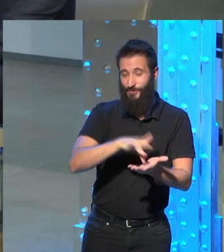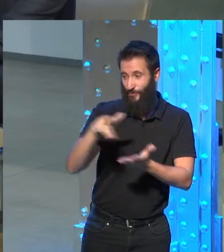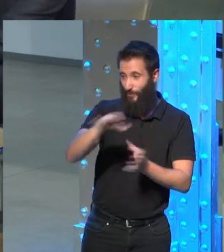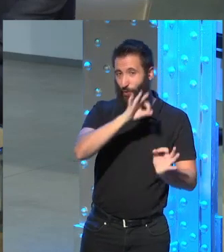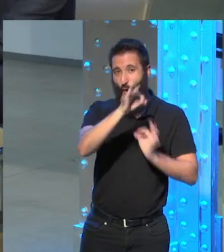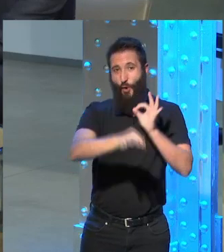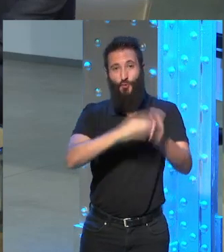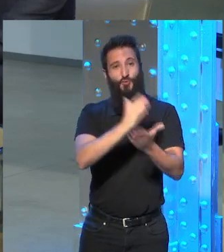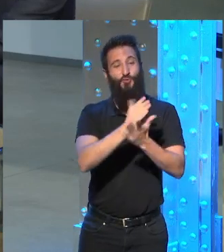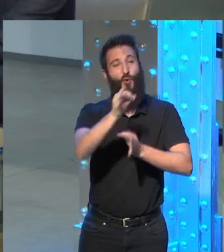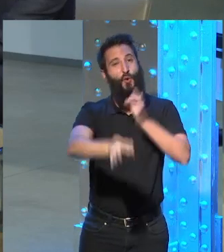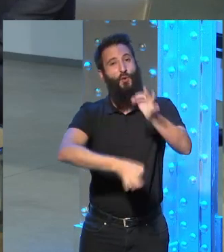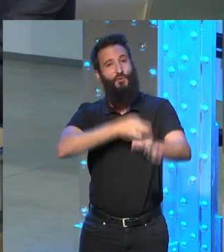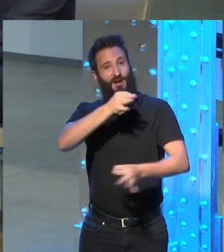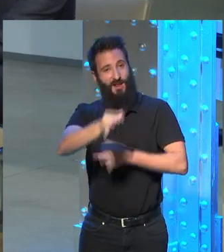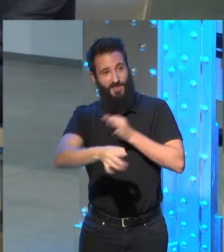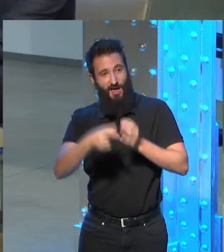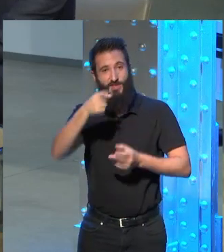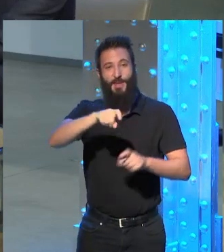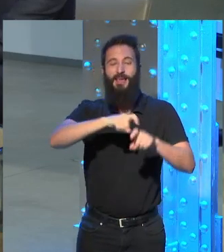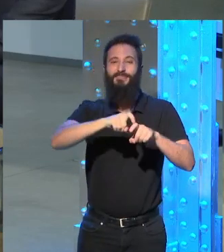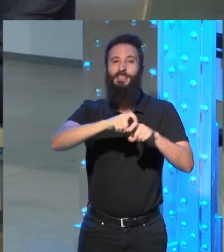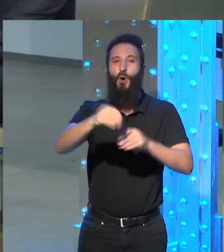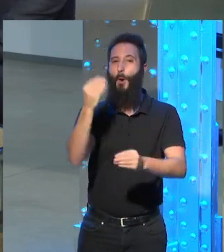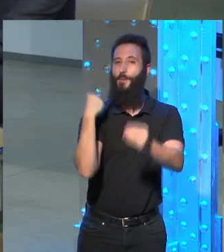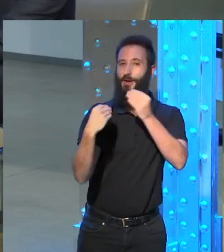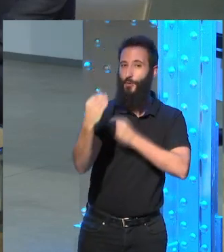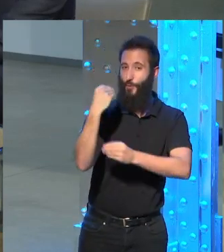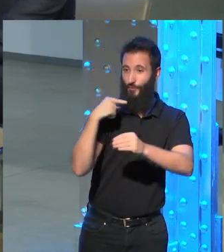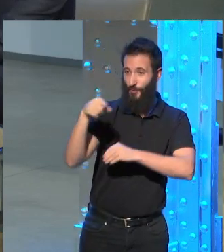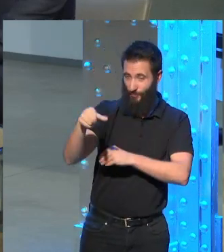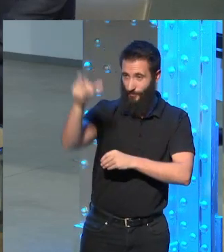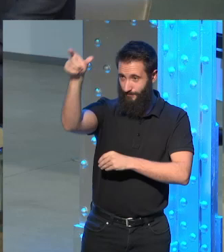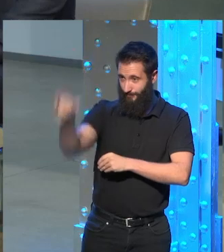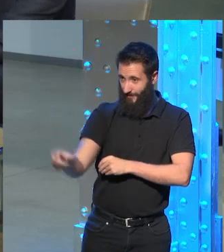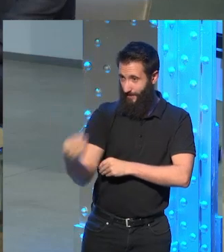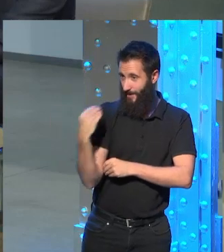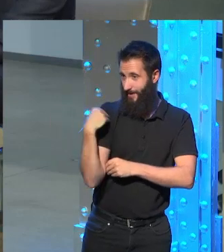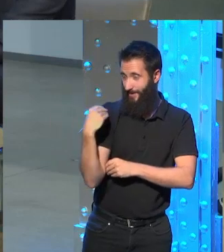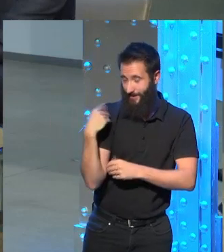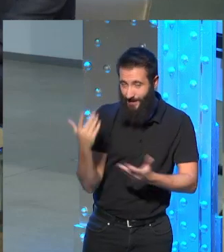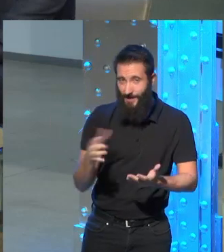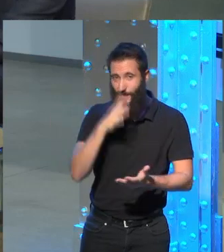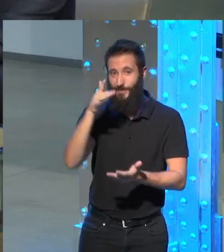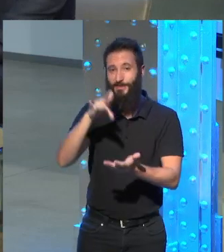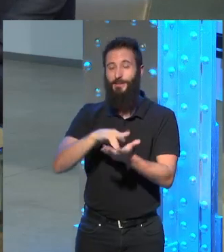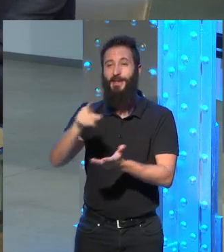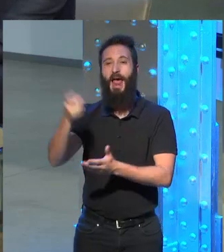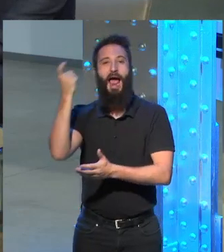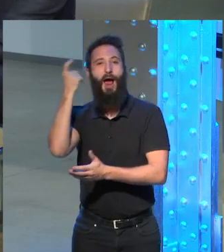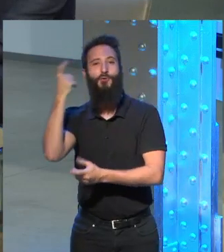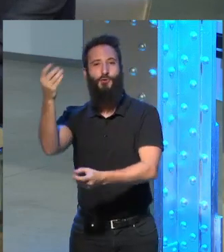organizado el curso, el tipo de preguntas que tú mismo me hacías o que suscitabas entre los